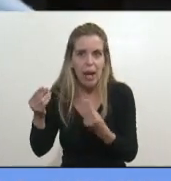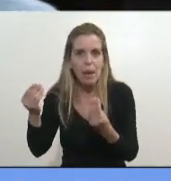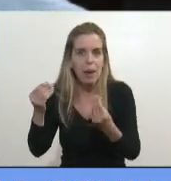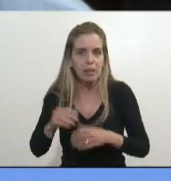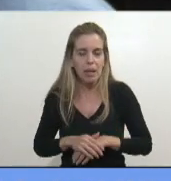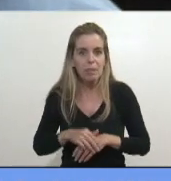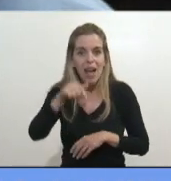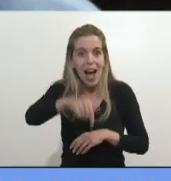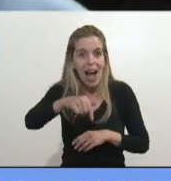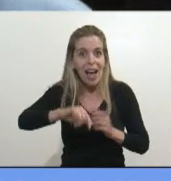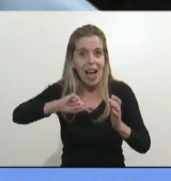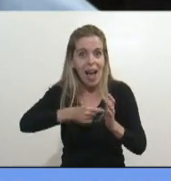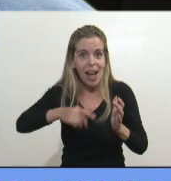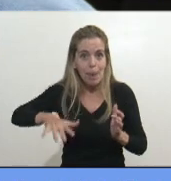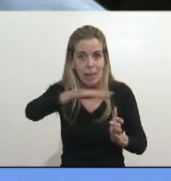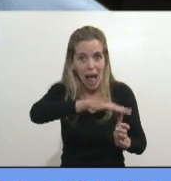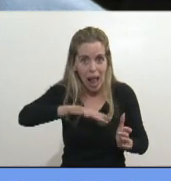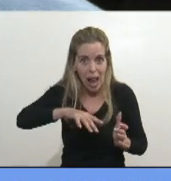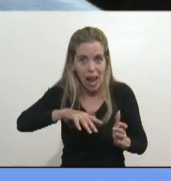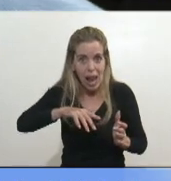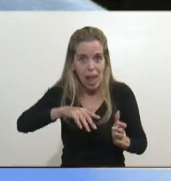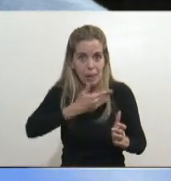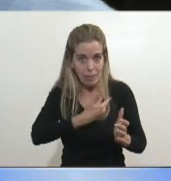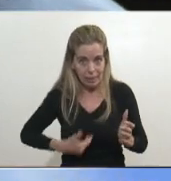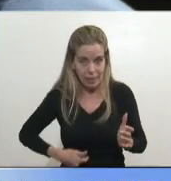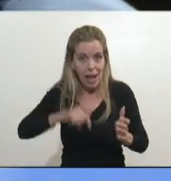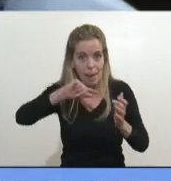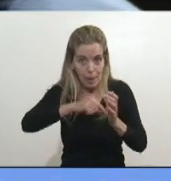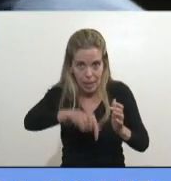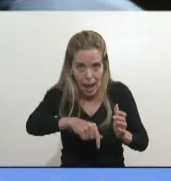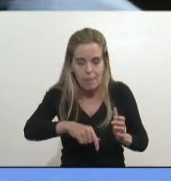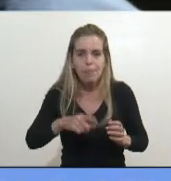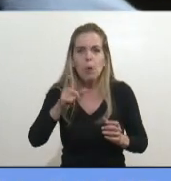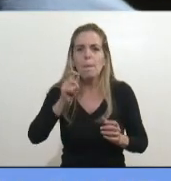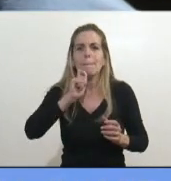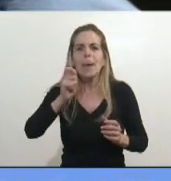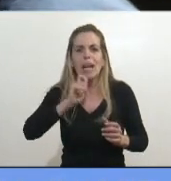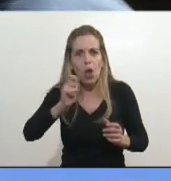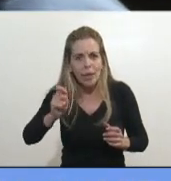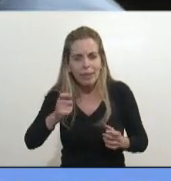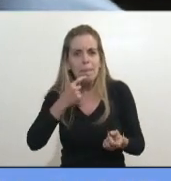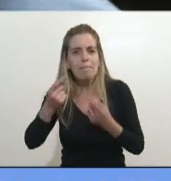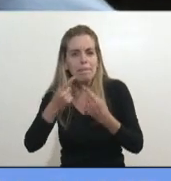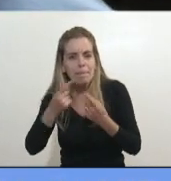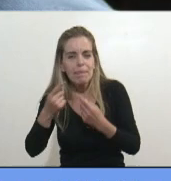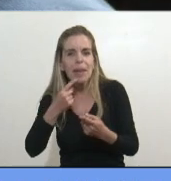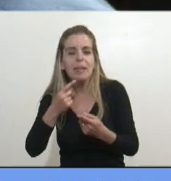acá en la capital, ¿verdad? Le hace un periodista, le hace una entrevista,